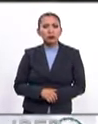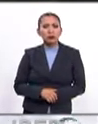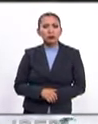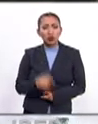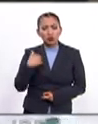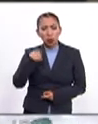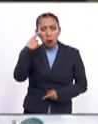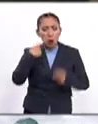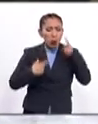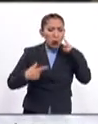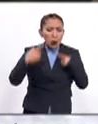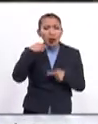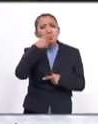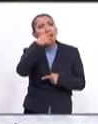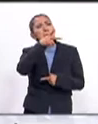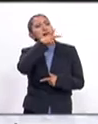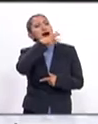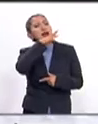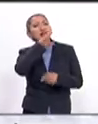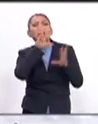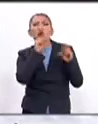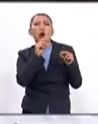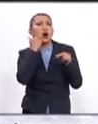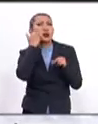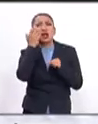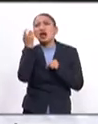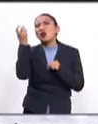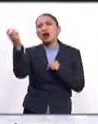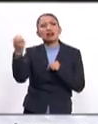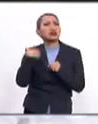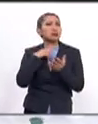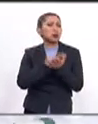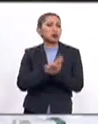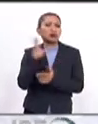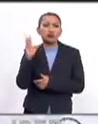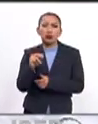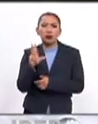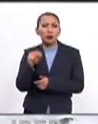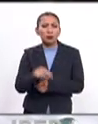Estaba llorando y diciéndole a mis padres que no quería hacerlo.